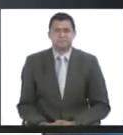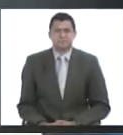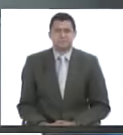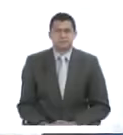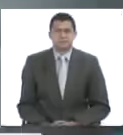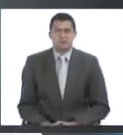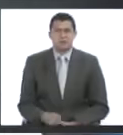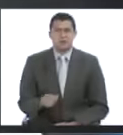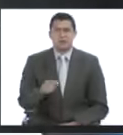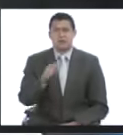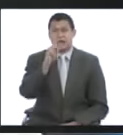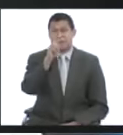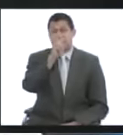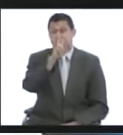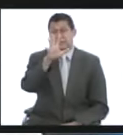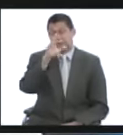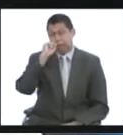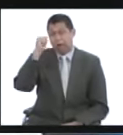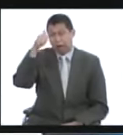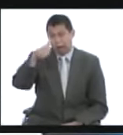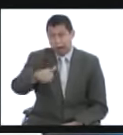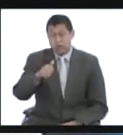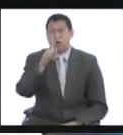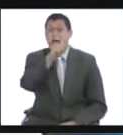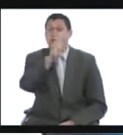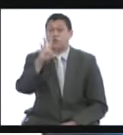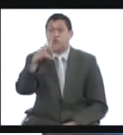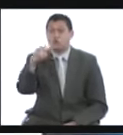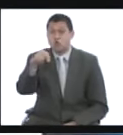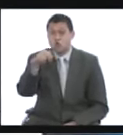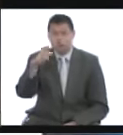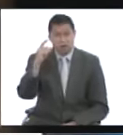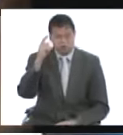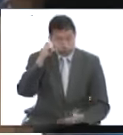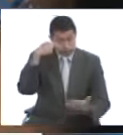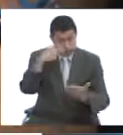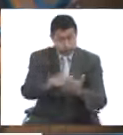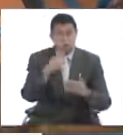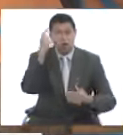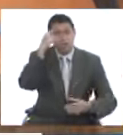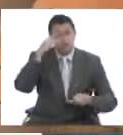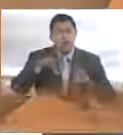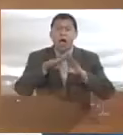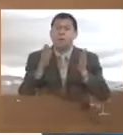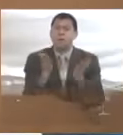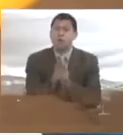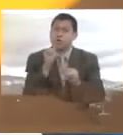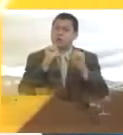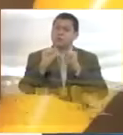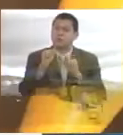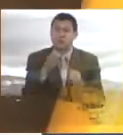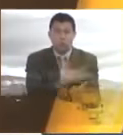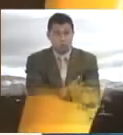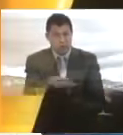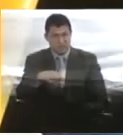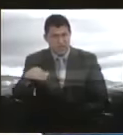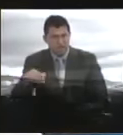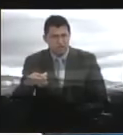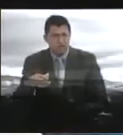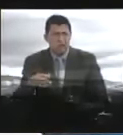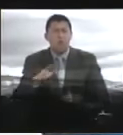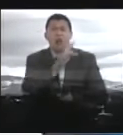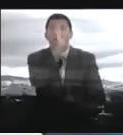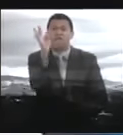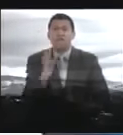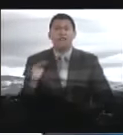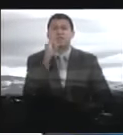25 años han transcurrido desde que el 14 de noviembre fue decretado como Día Mundial de la Lucha contra la Diabetes por la